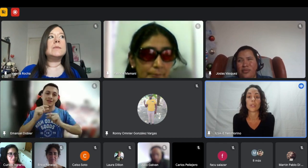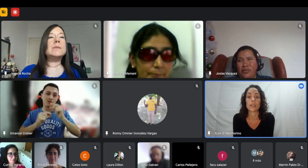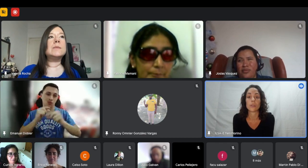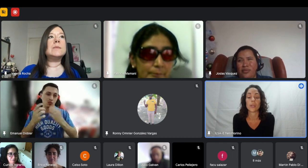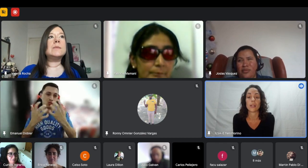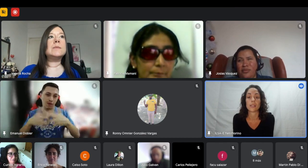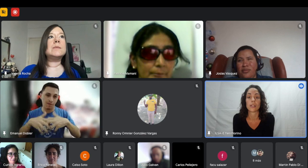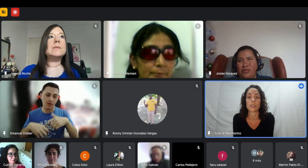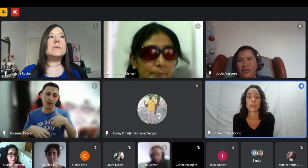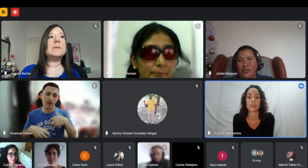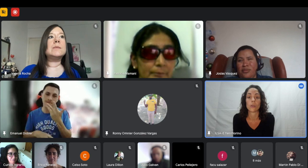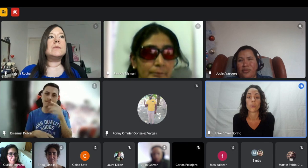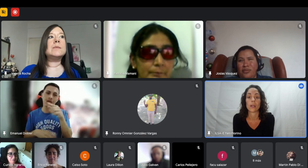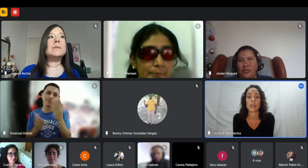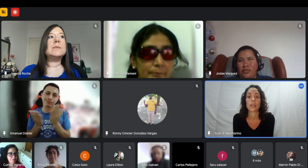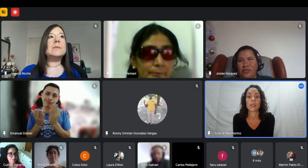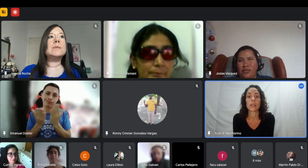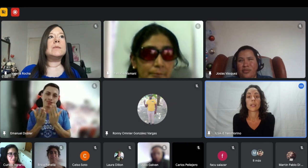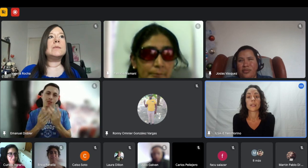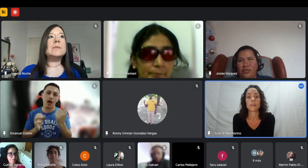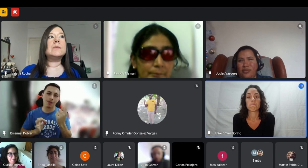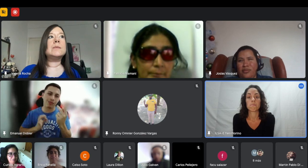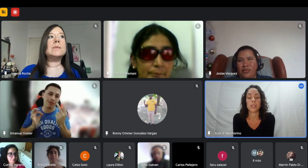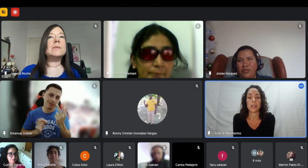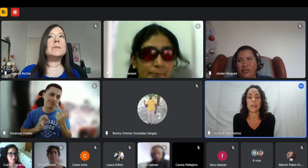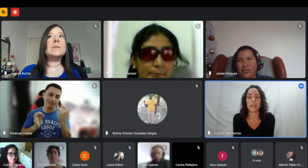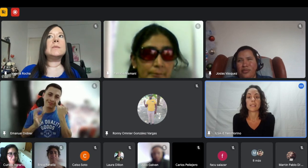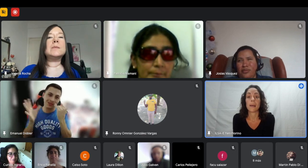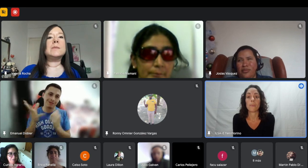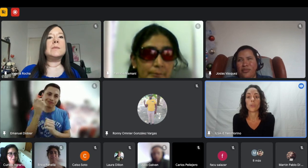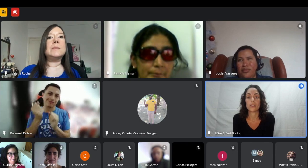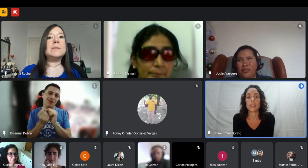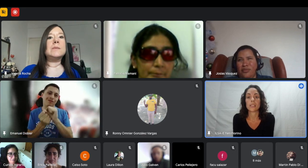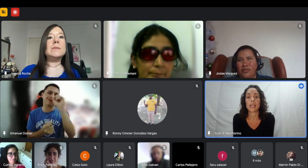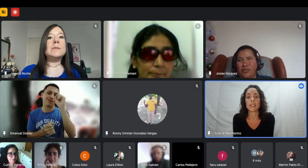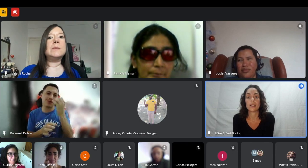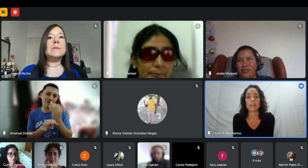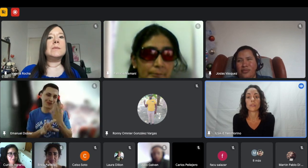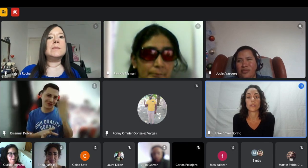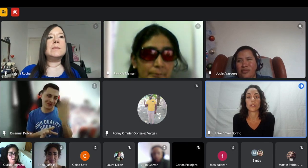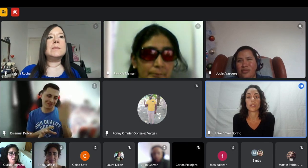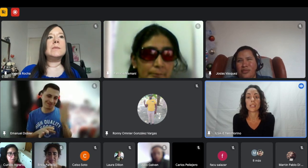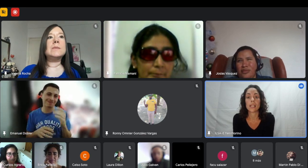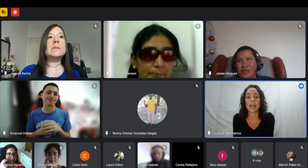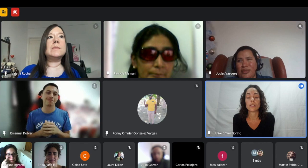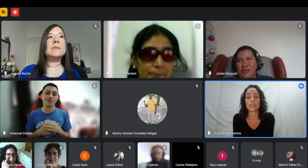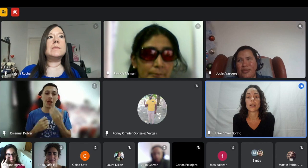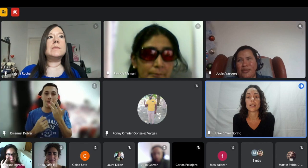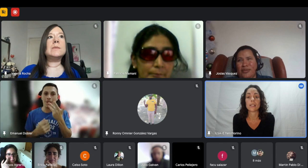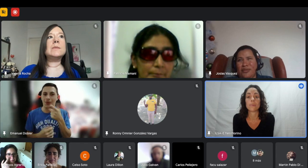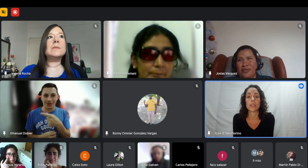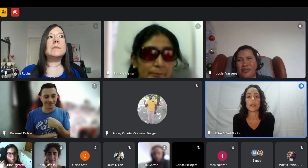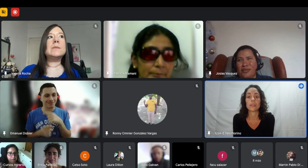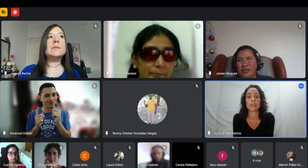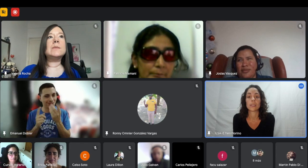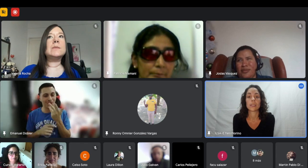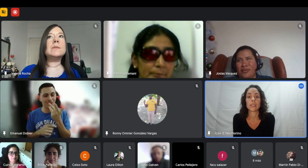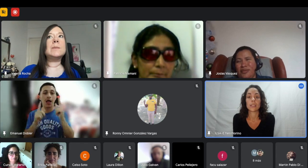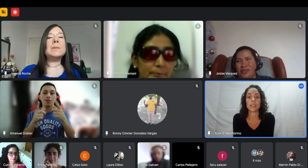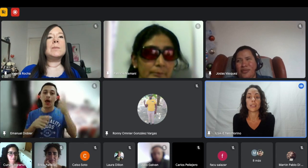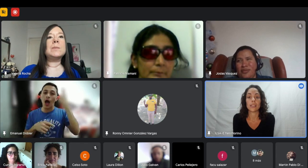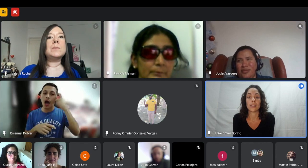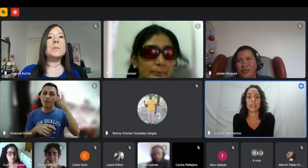empieza a estudiar sobre el desarrollador de software le parecía muy interesante fueron tres años se recibió